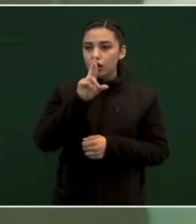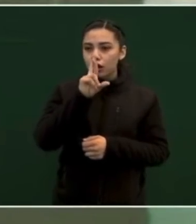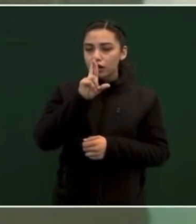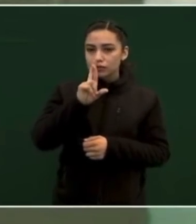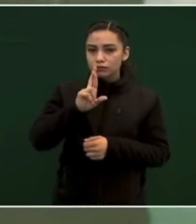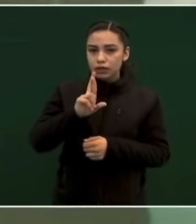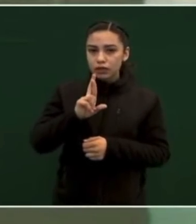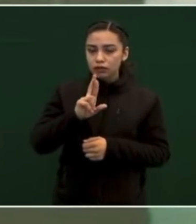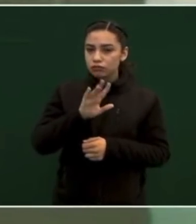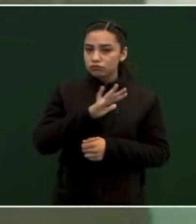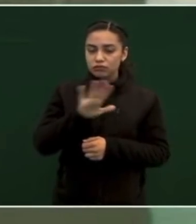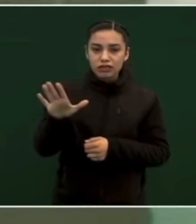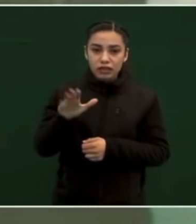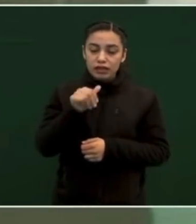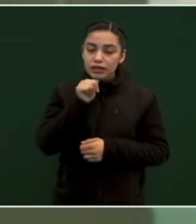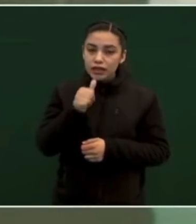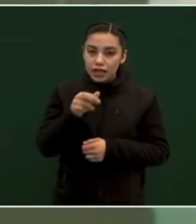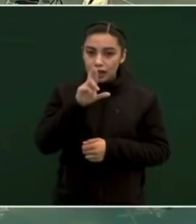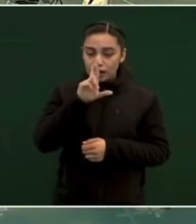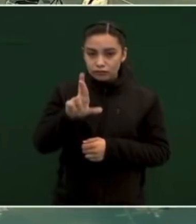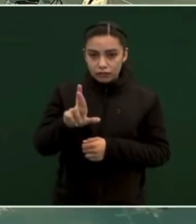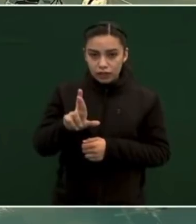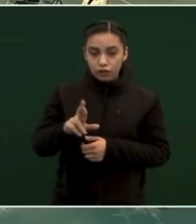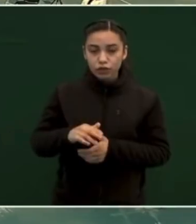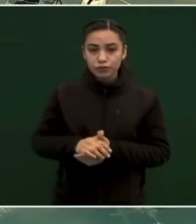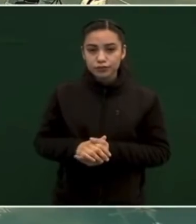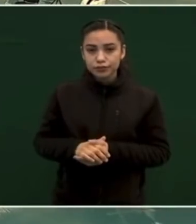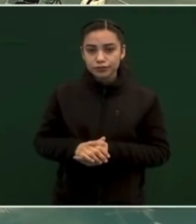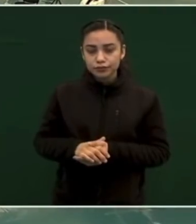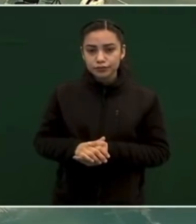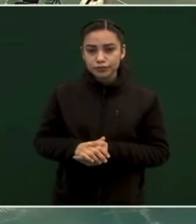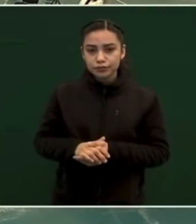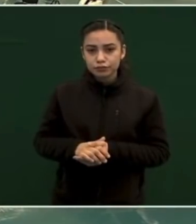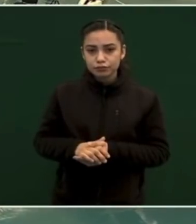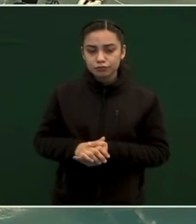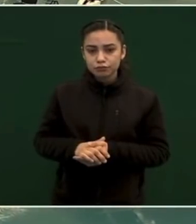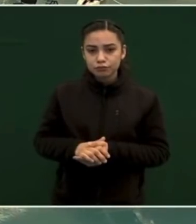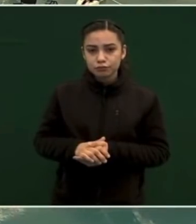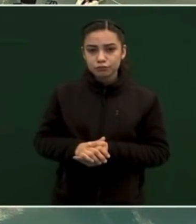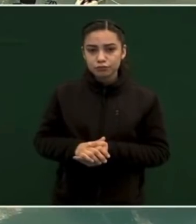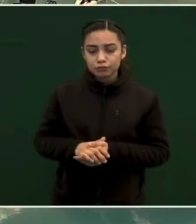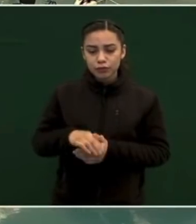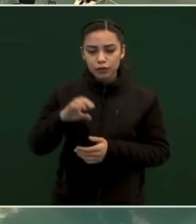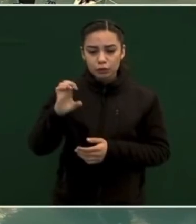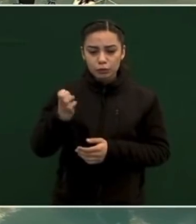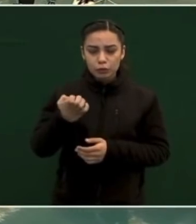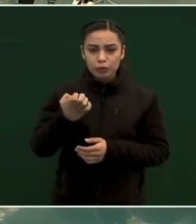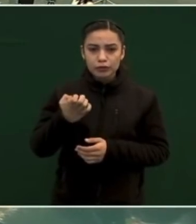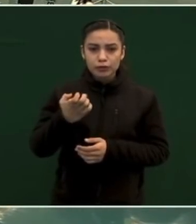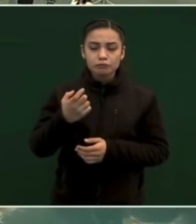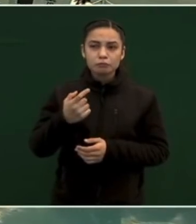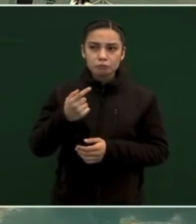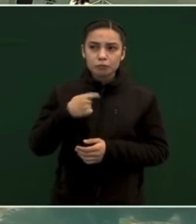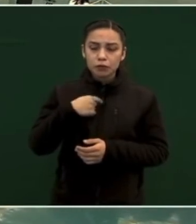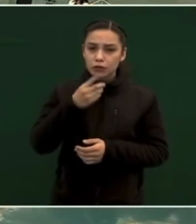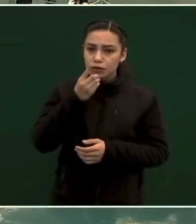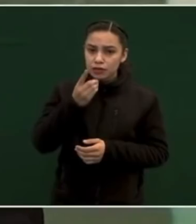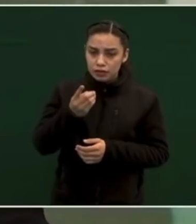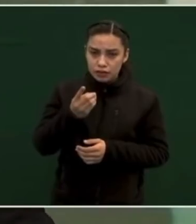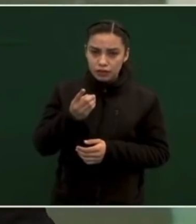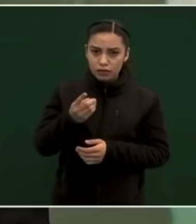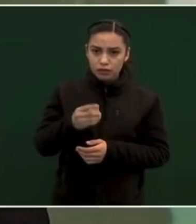le tuve que decir, oiga, ustedes nos han